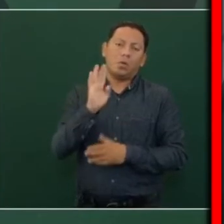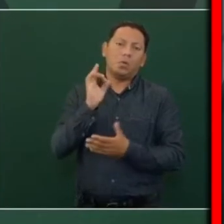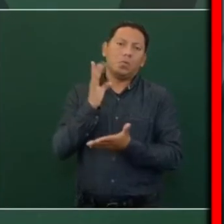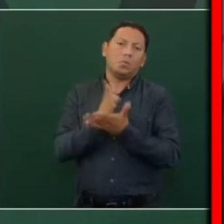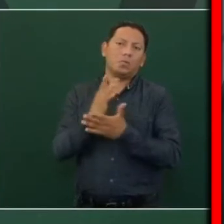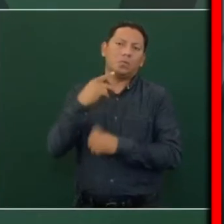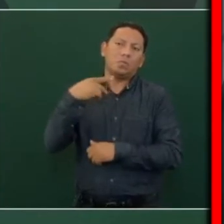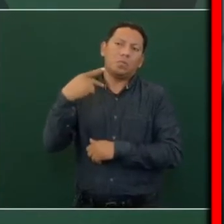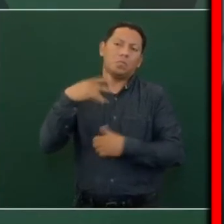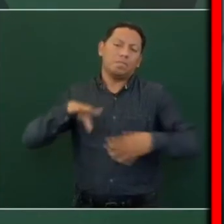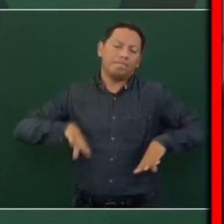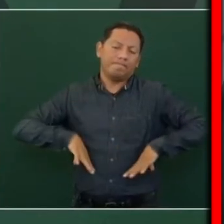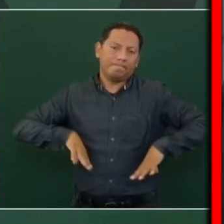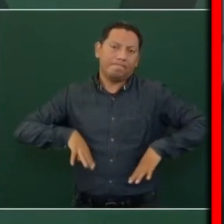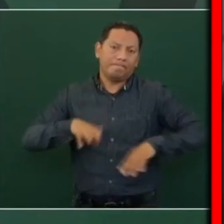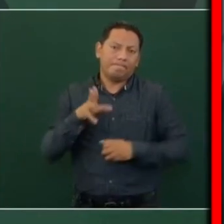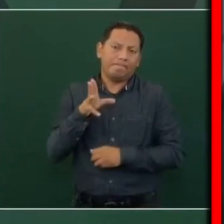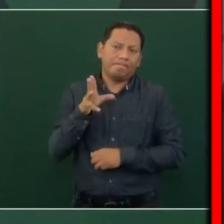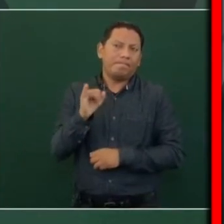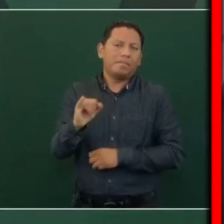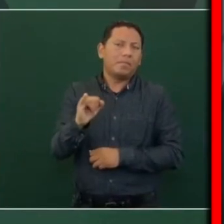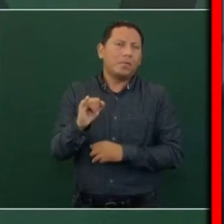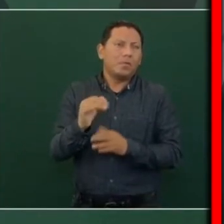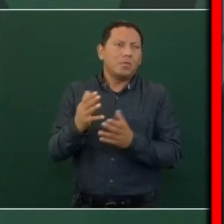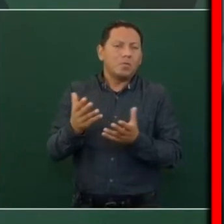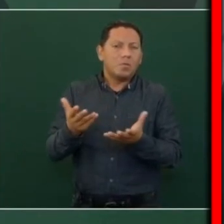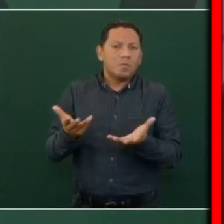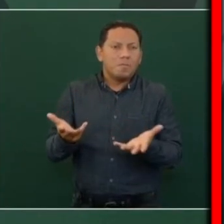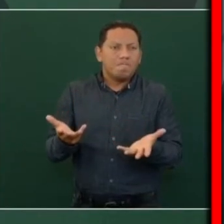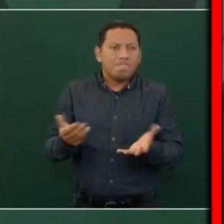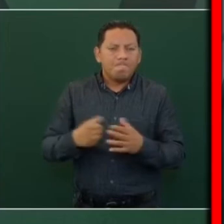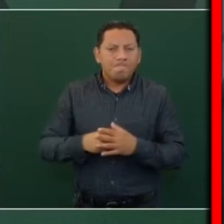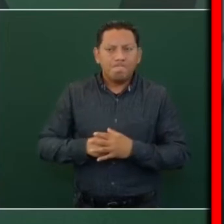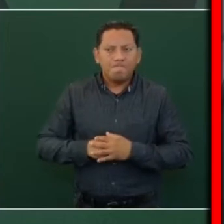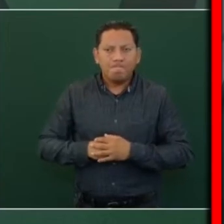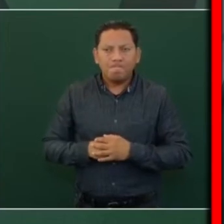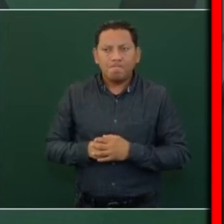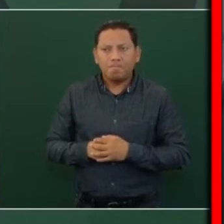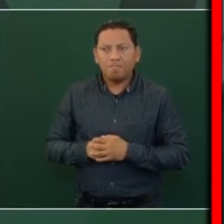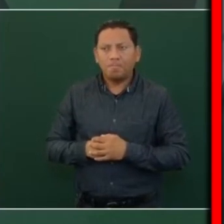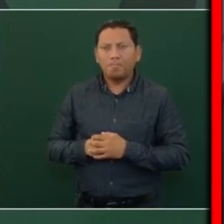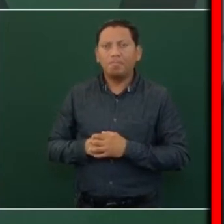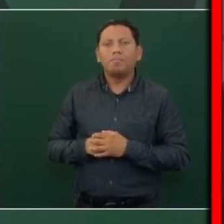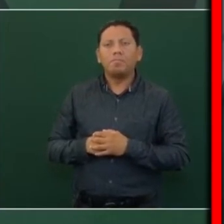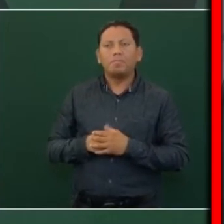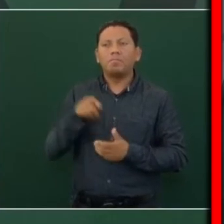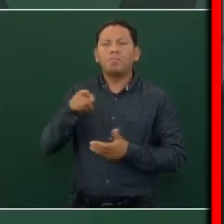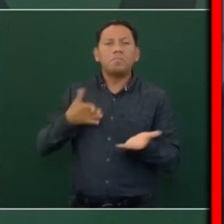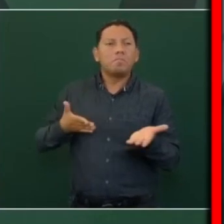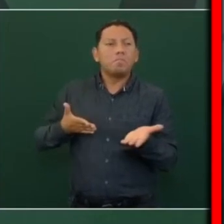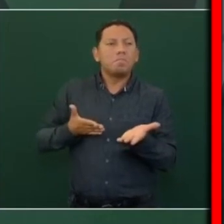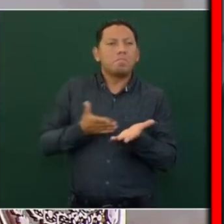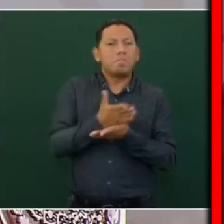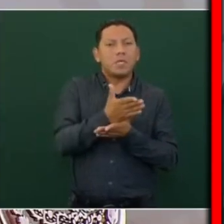actitud de intromisión